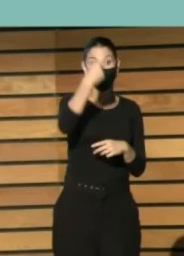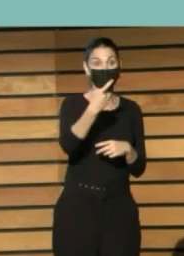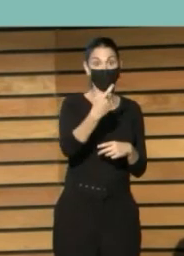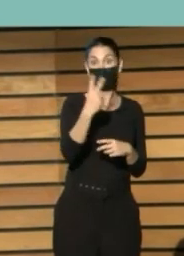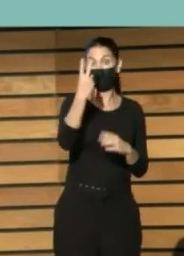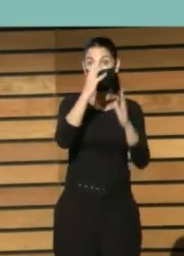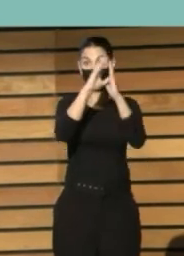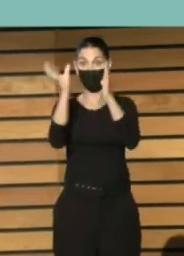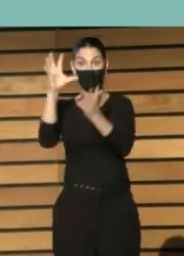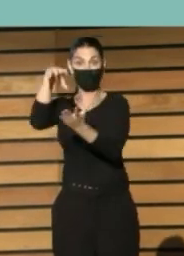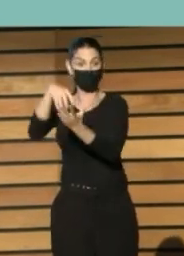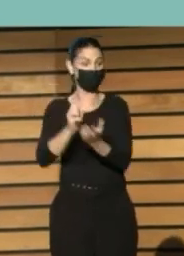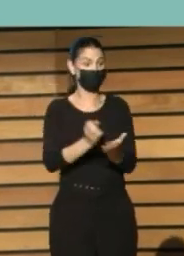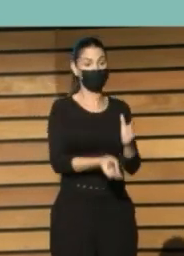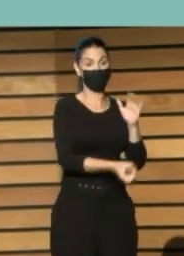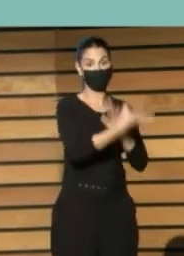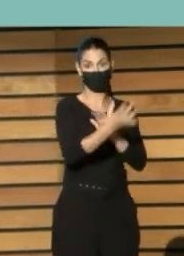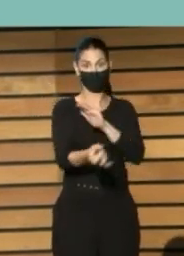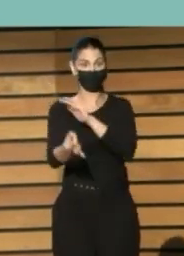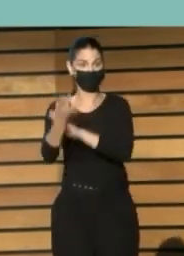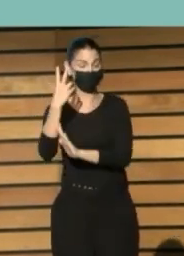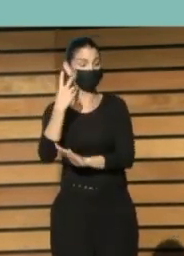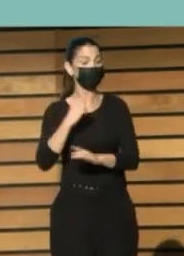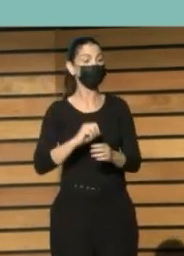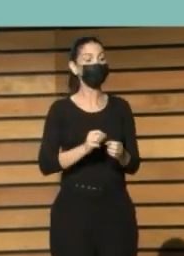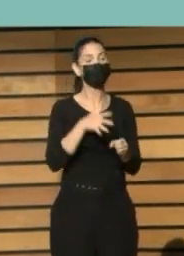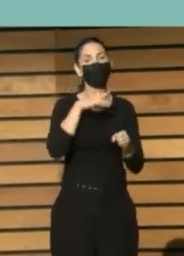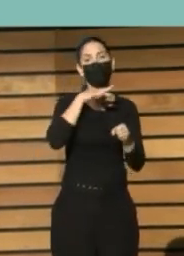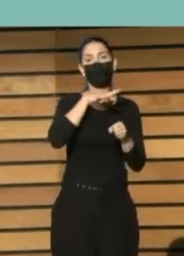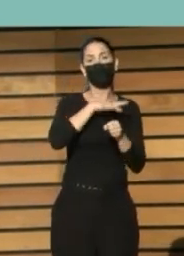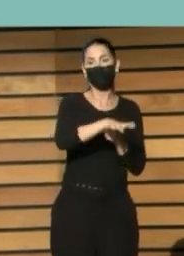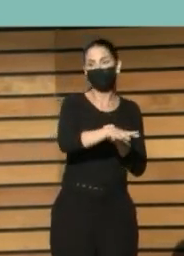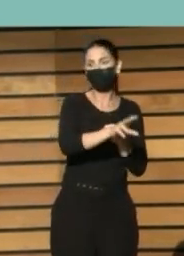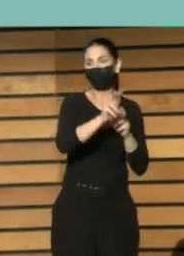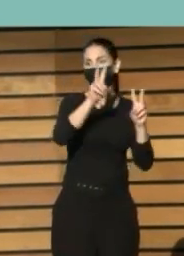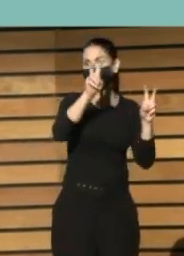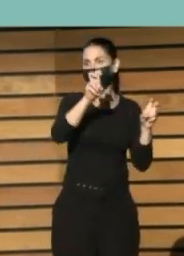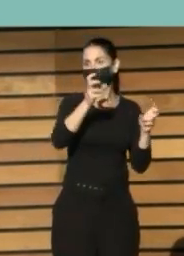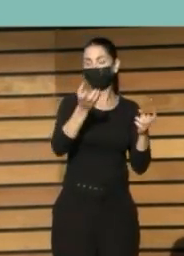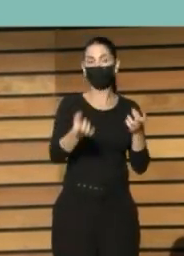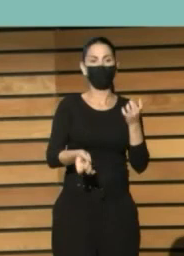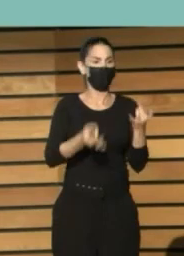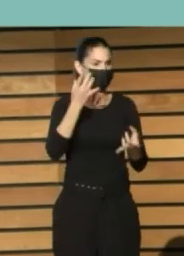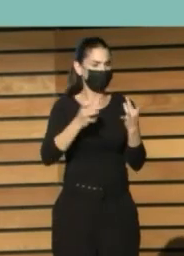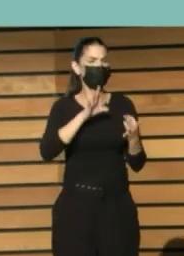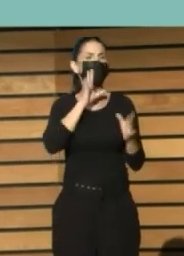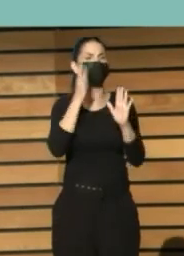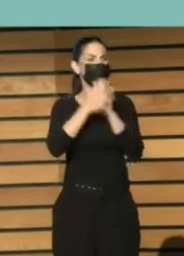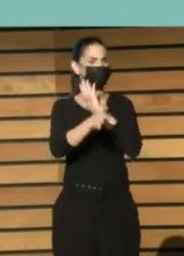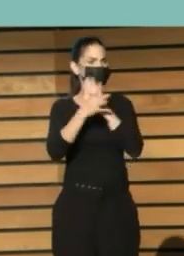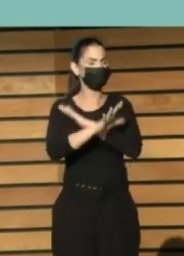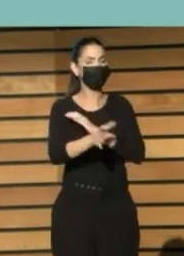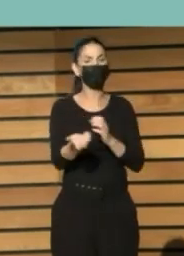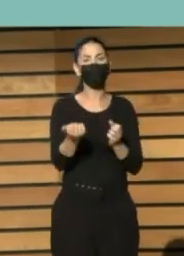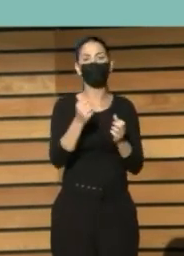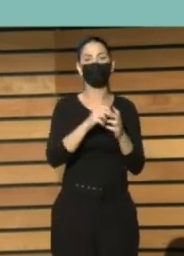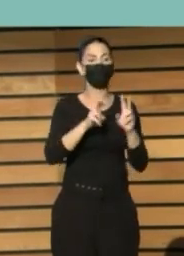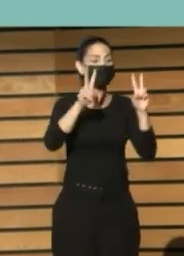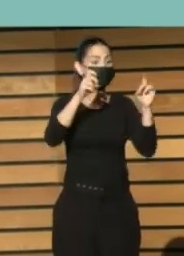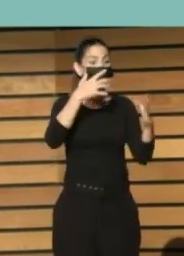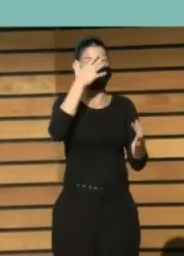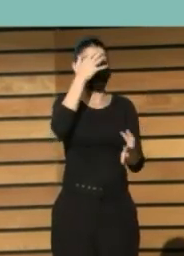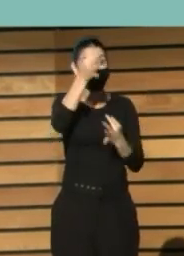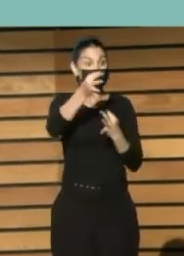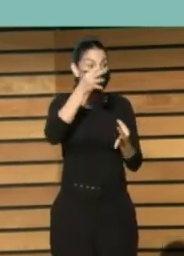que ya respirarán muchísimo este modelo. Hemos aplicado esto en actividades que os he explicado algunas. Hemos aplicado esto en la recogida de datos